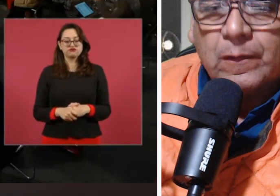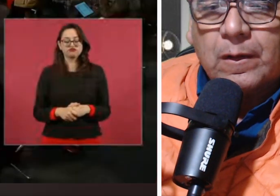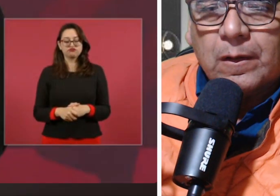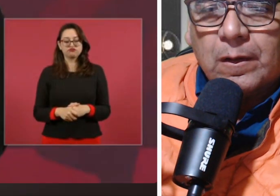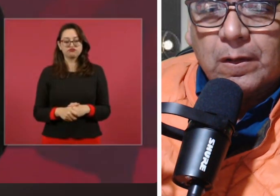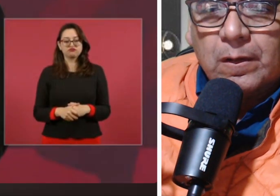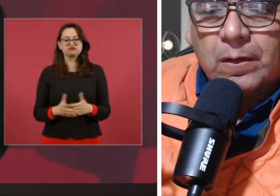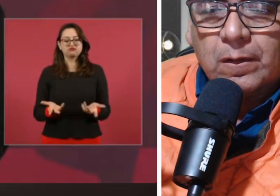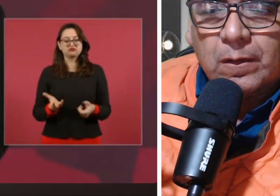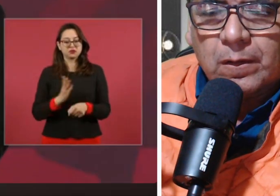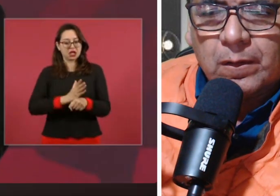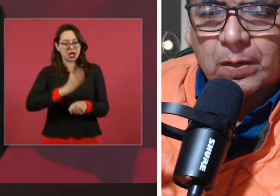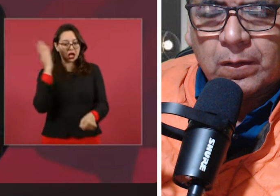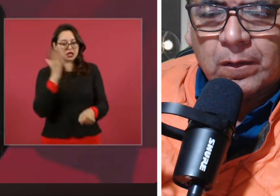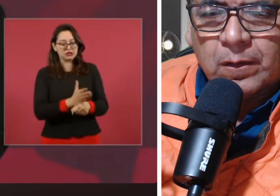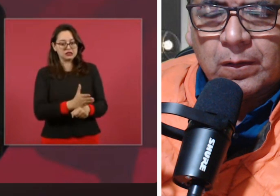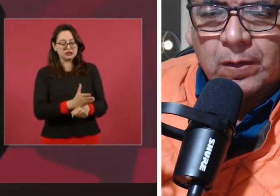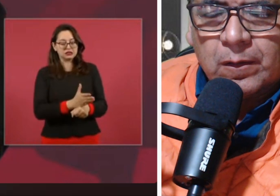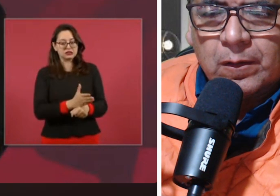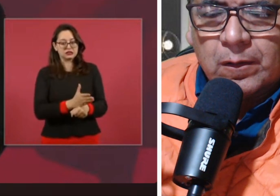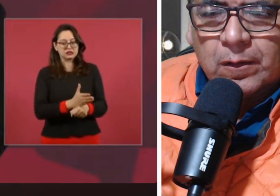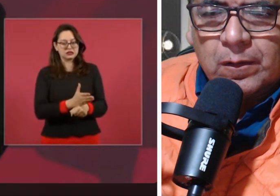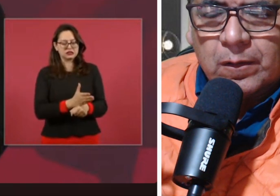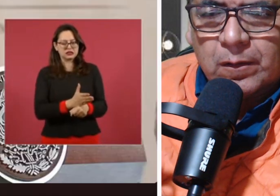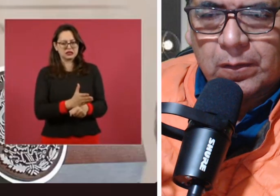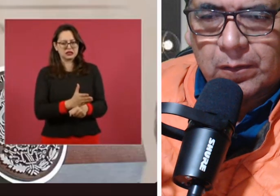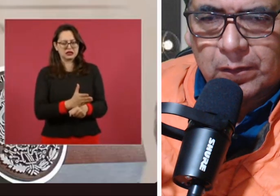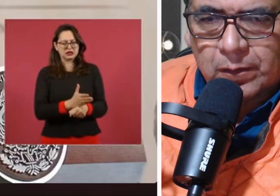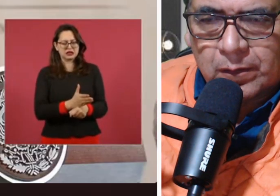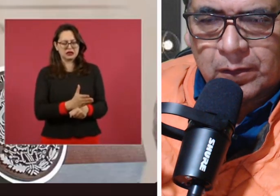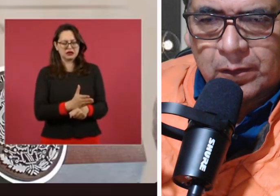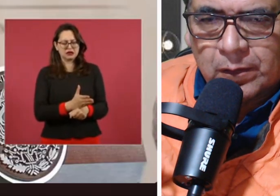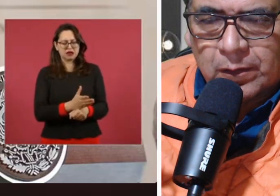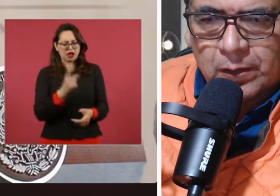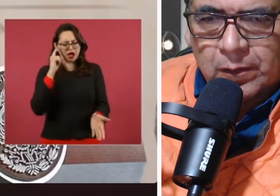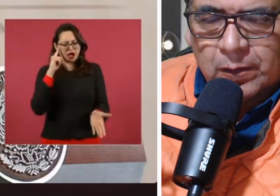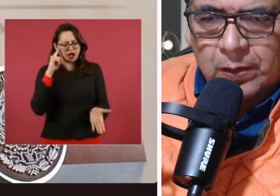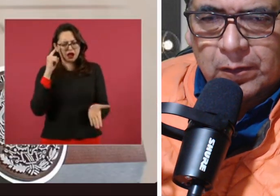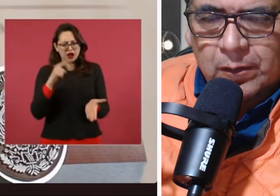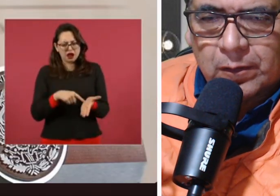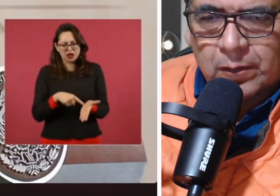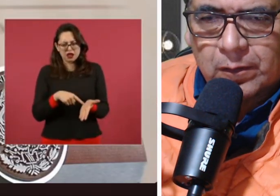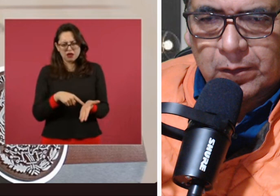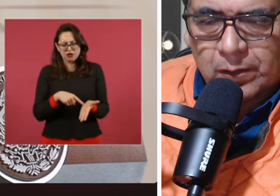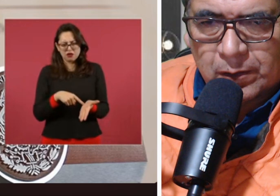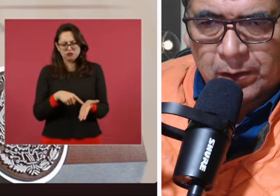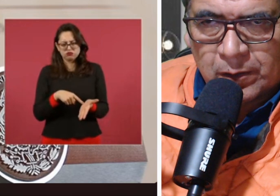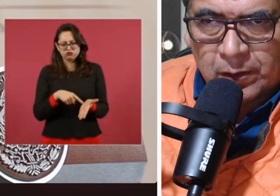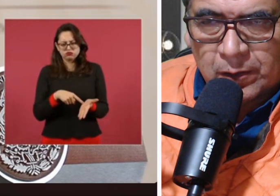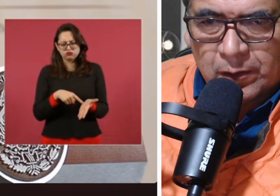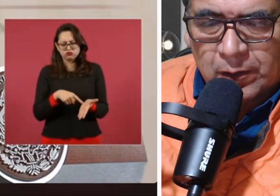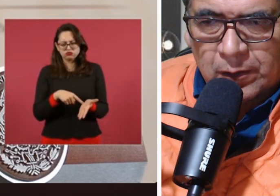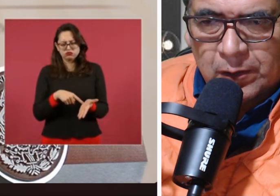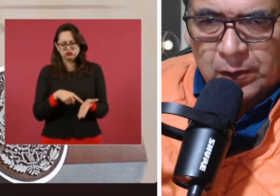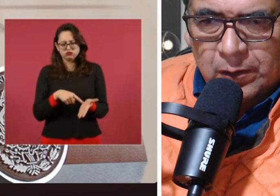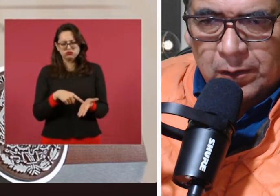sanciona y creo que plantean